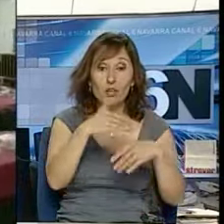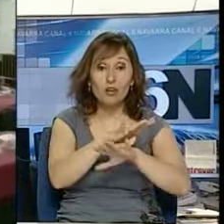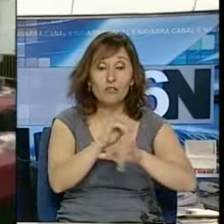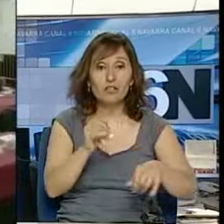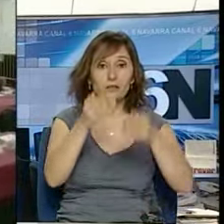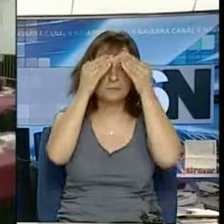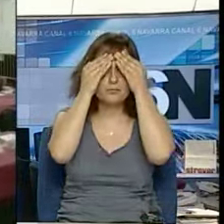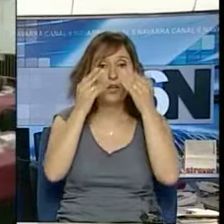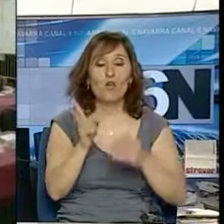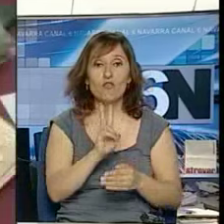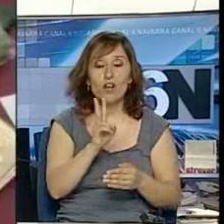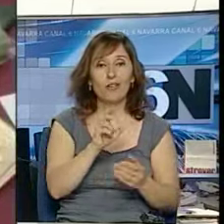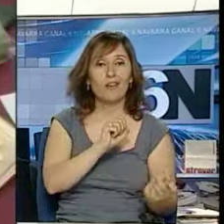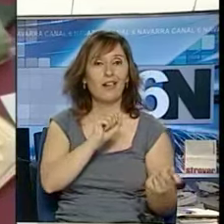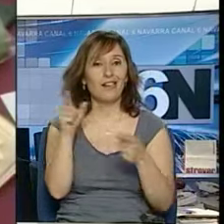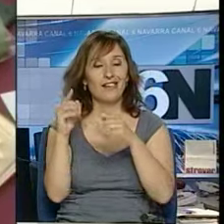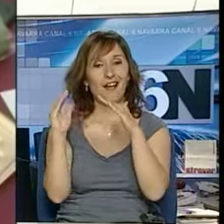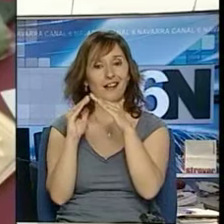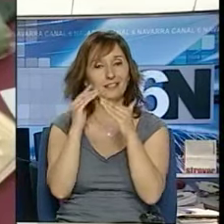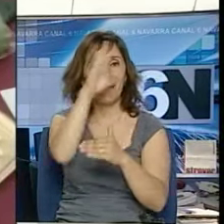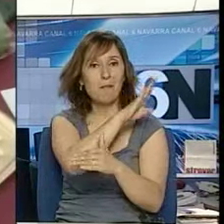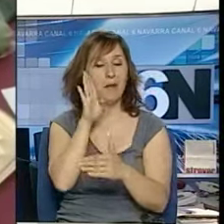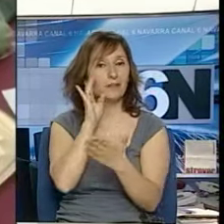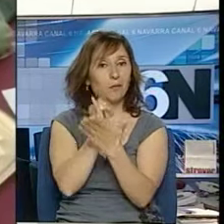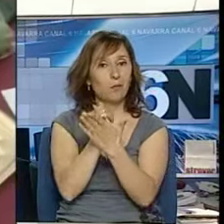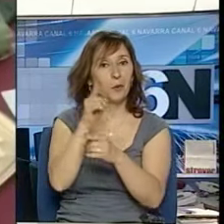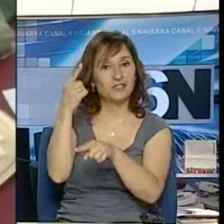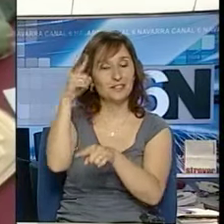el antifaz y las verduras para en casa poner a prueba a sus papás.